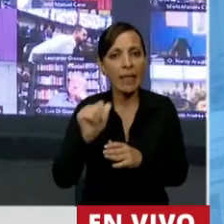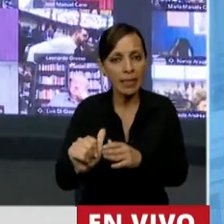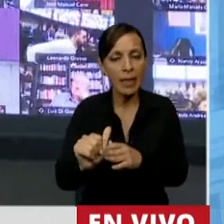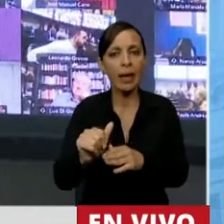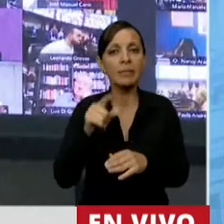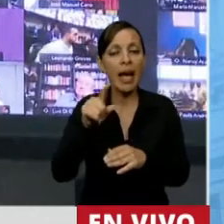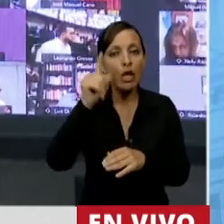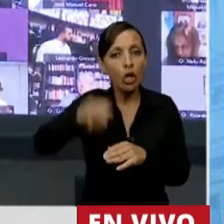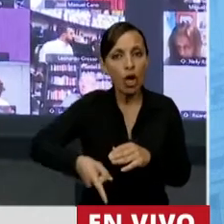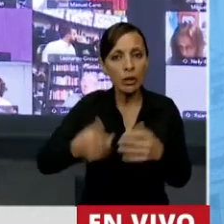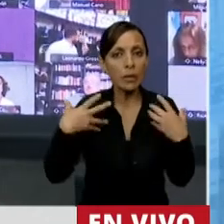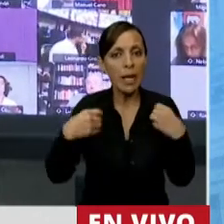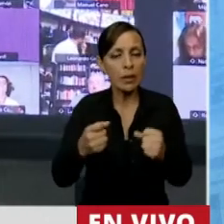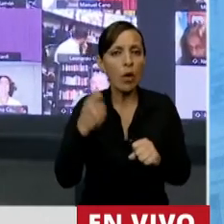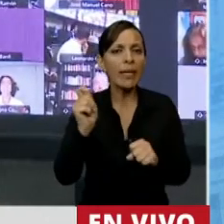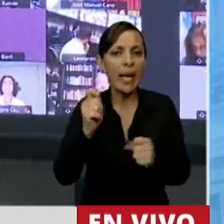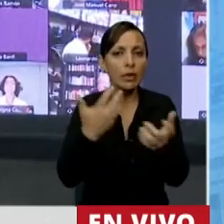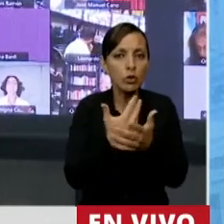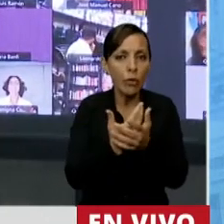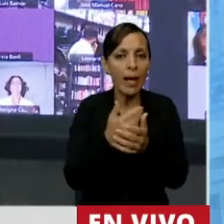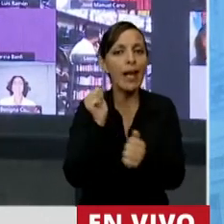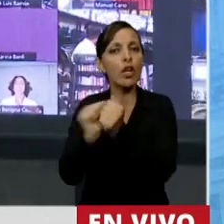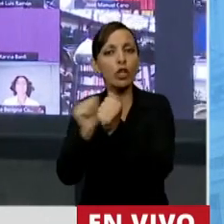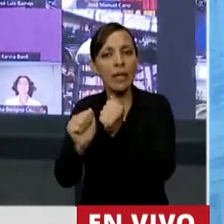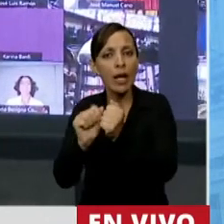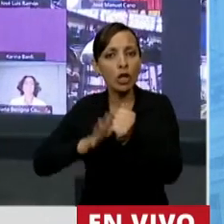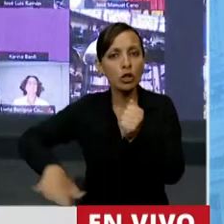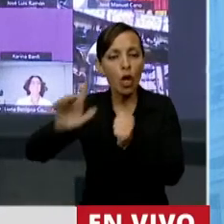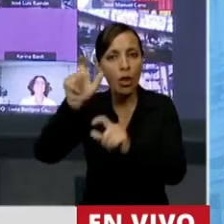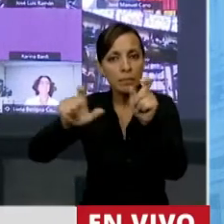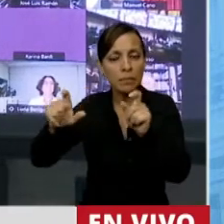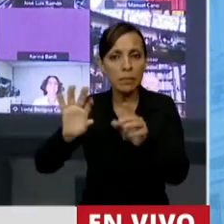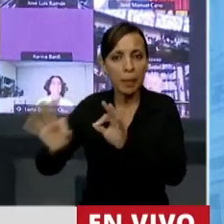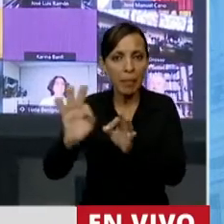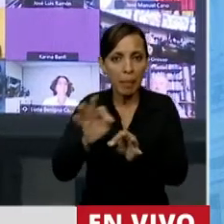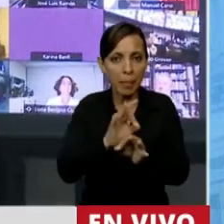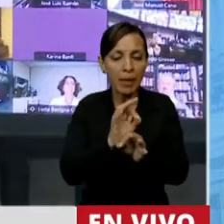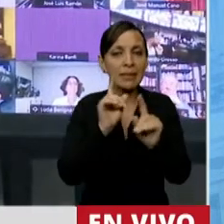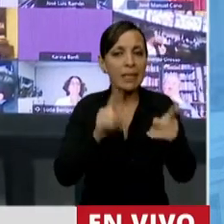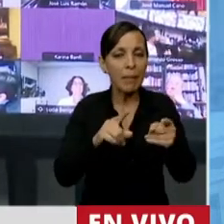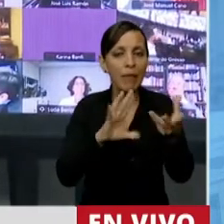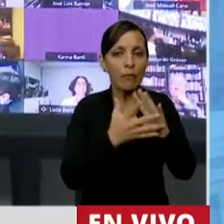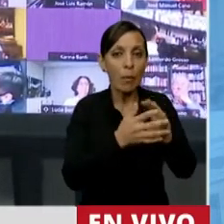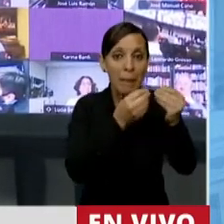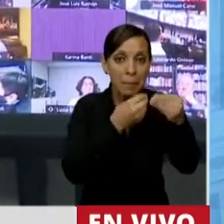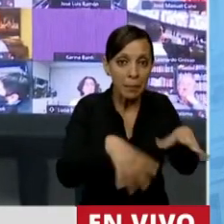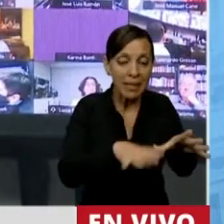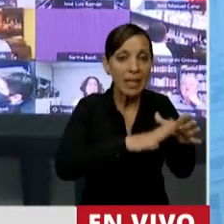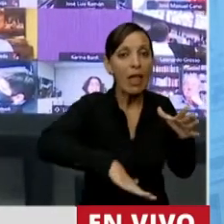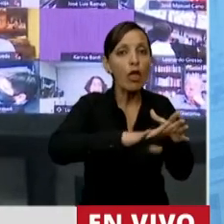donde las consecuencias de la salud las sufrimos los rosarinos y todos los vecinos y vecinas de la zona y el ecocidio está en el delta